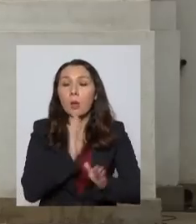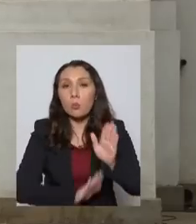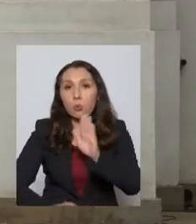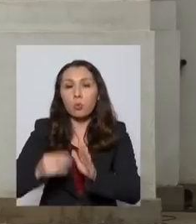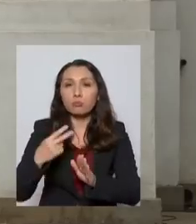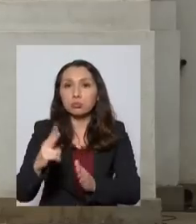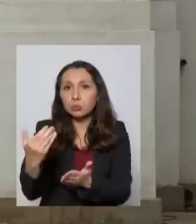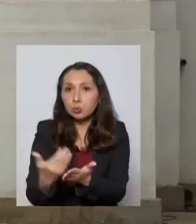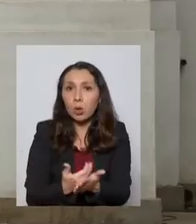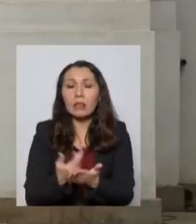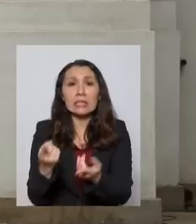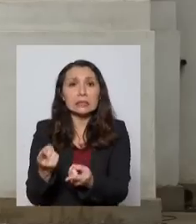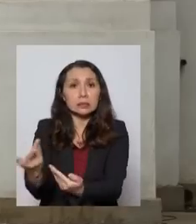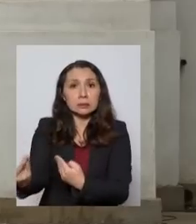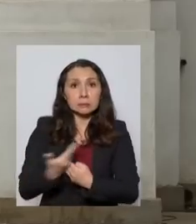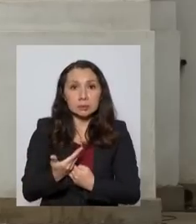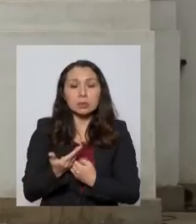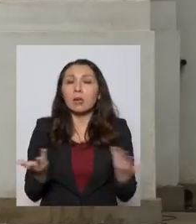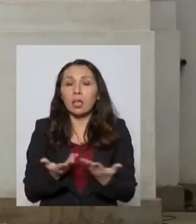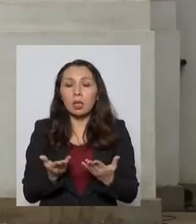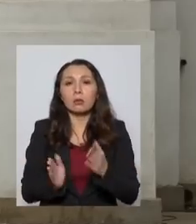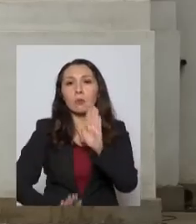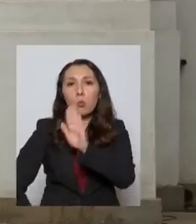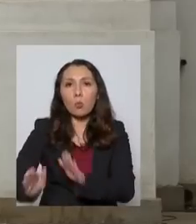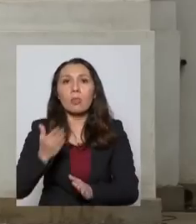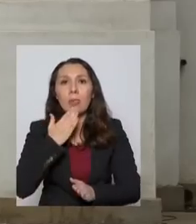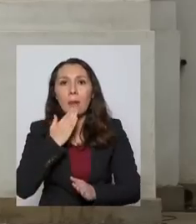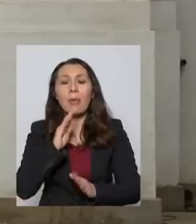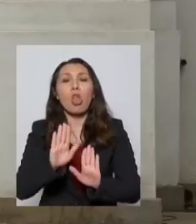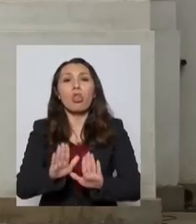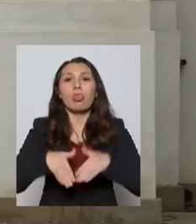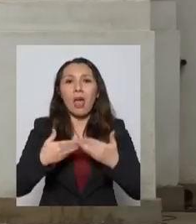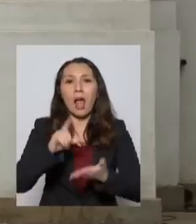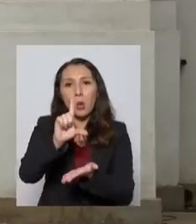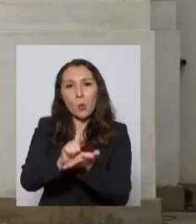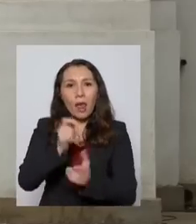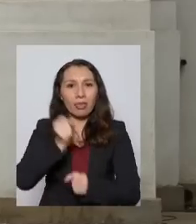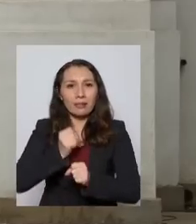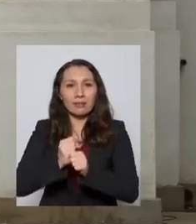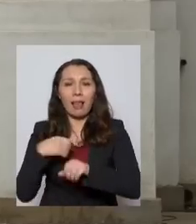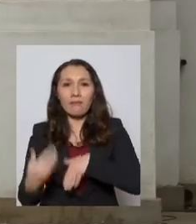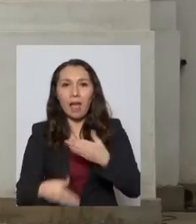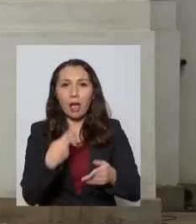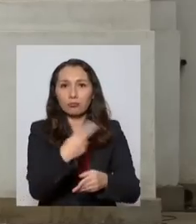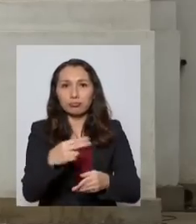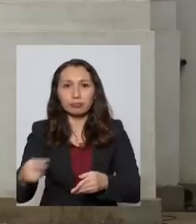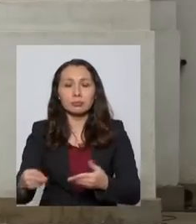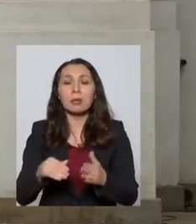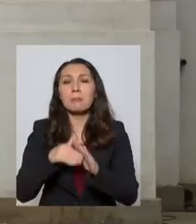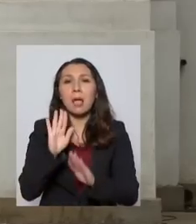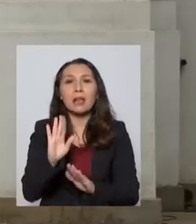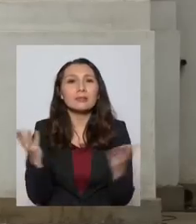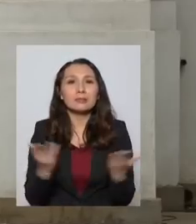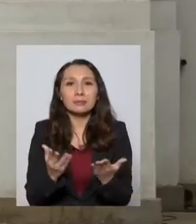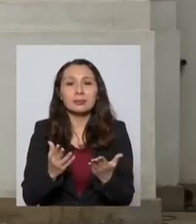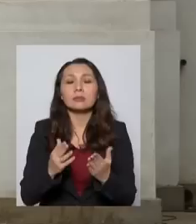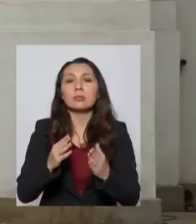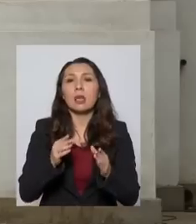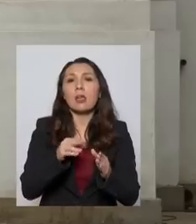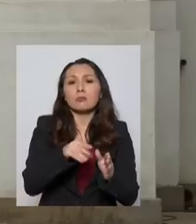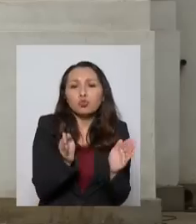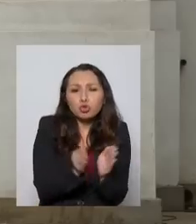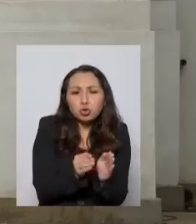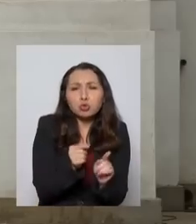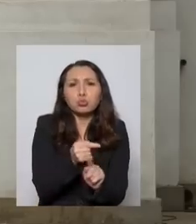Y esto exige proteger también a las fuentes de esos empleos e ingresos, que son mayoritariamente las micro,